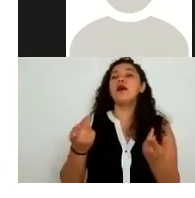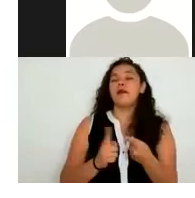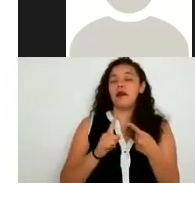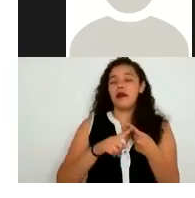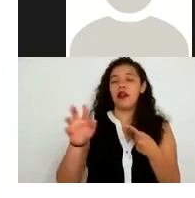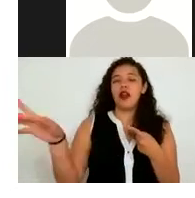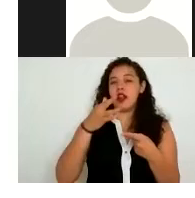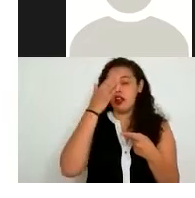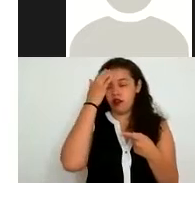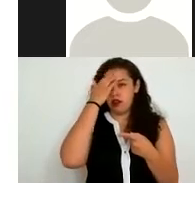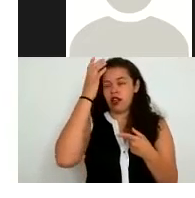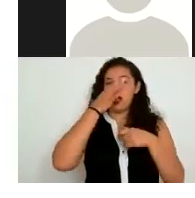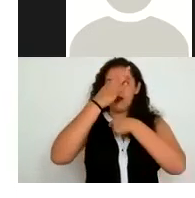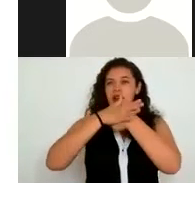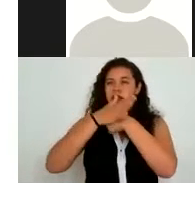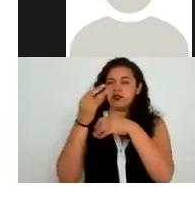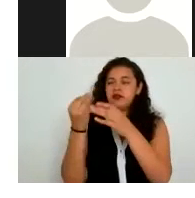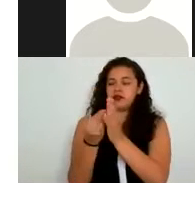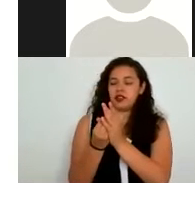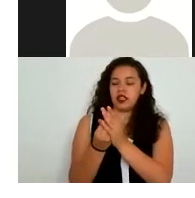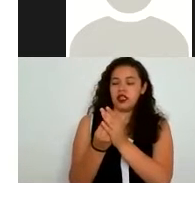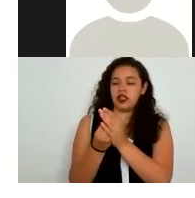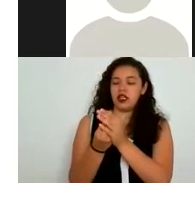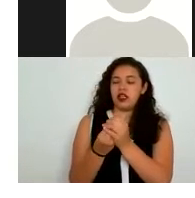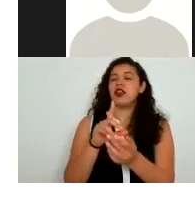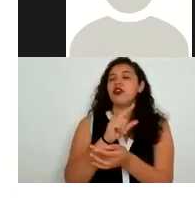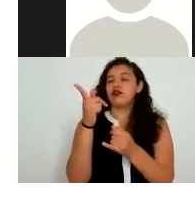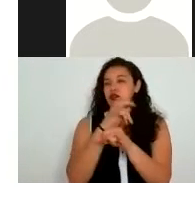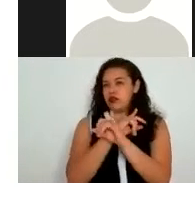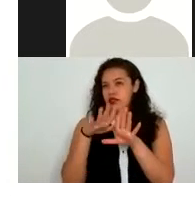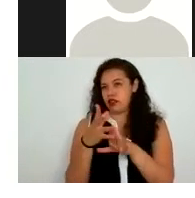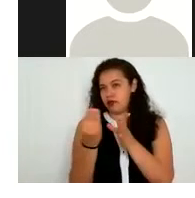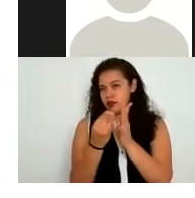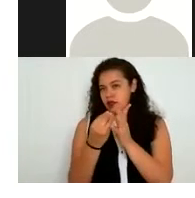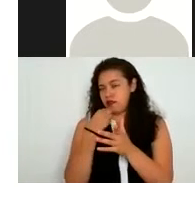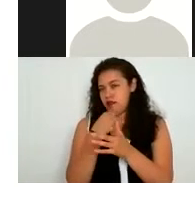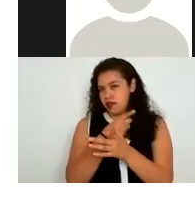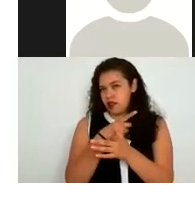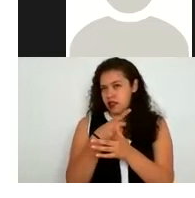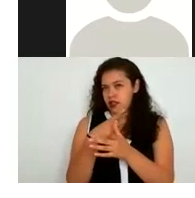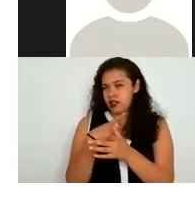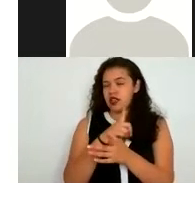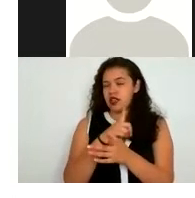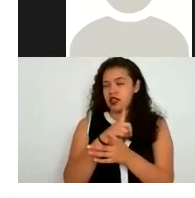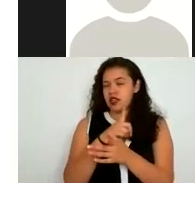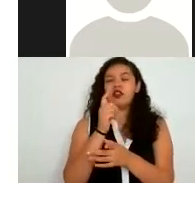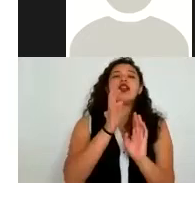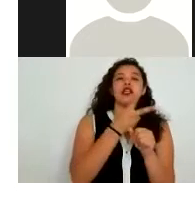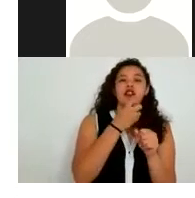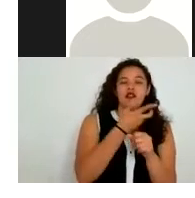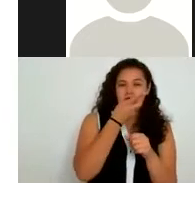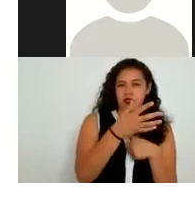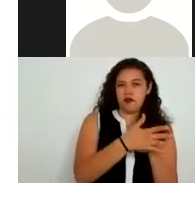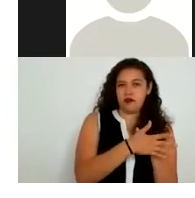que puedan saber en qué van a usar sus datos personales y con ello te puedan otorgar el consentimiento en el caso de consentimiento